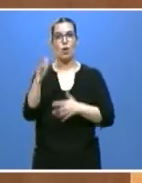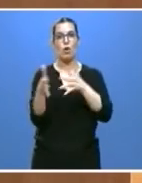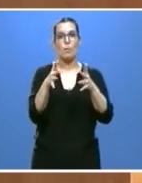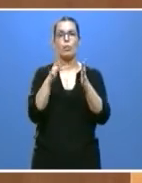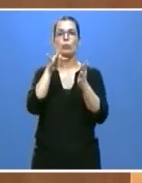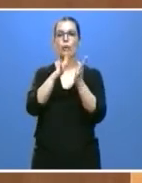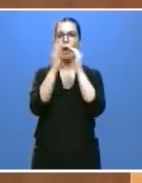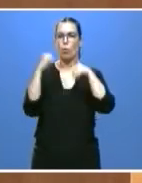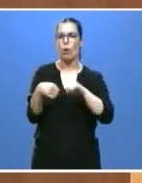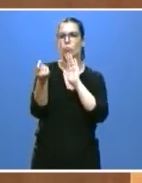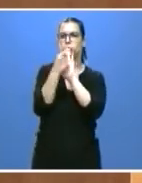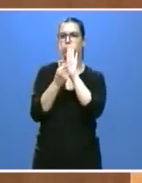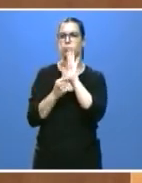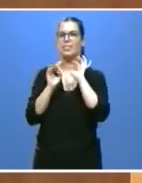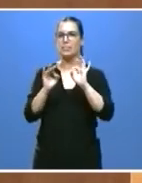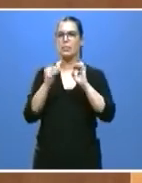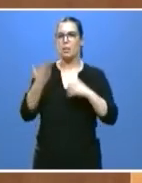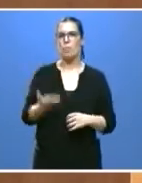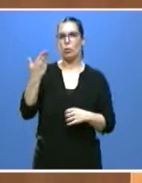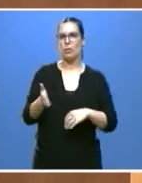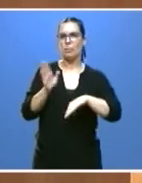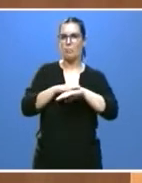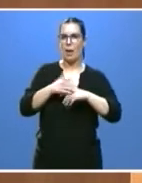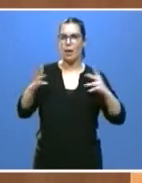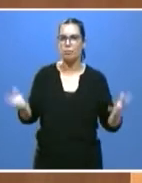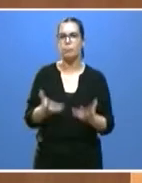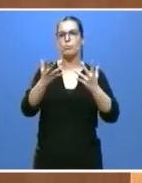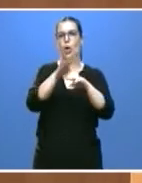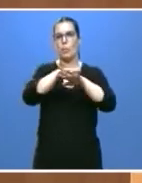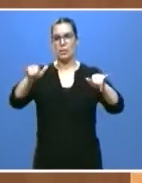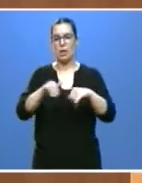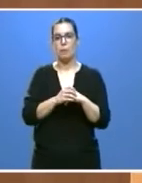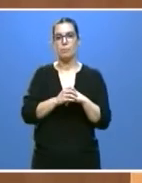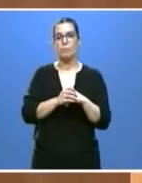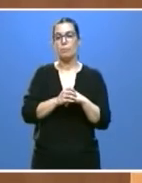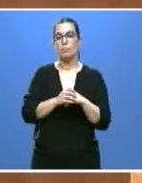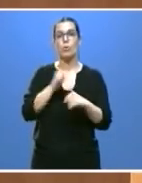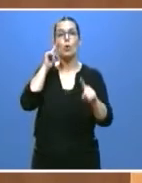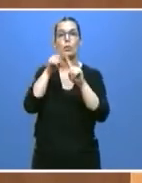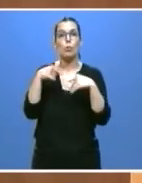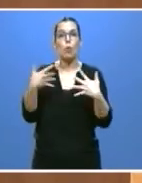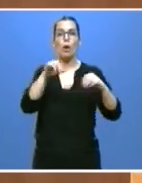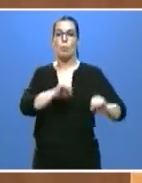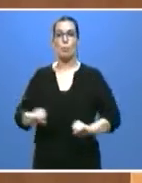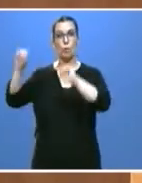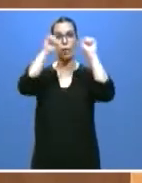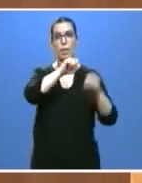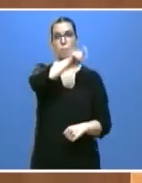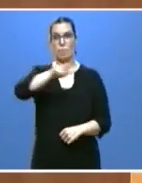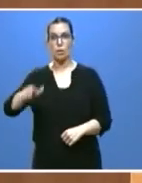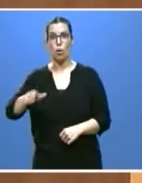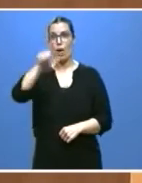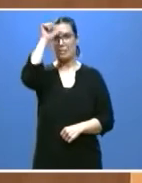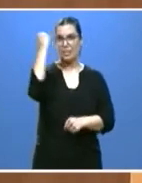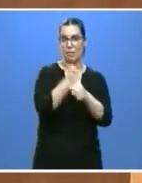importantes medidas de choque para la protección de los trabajadores, pymes y